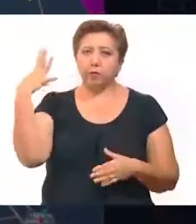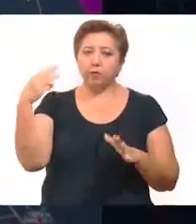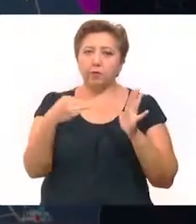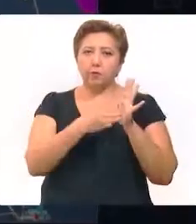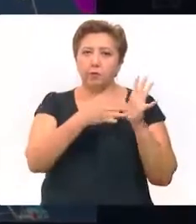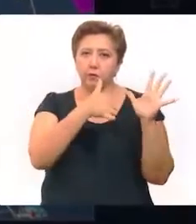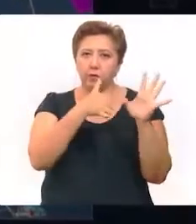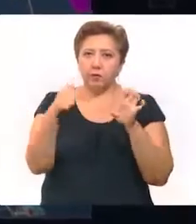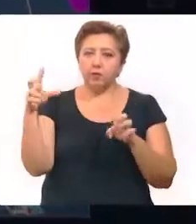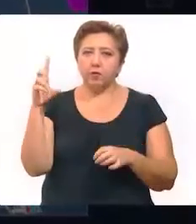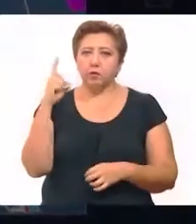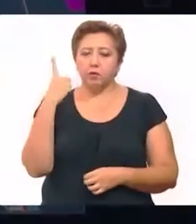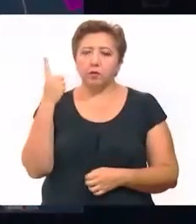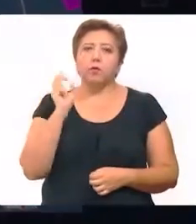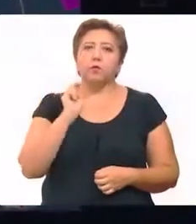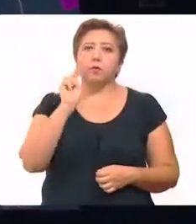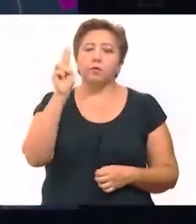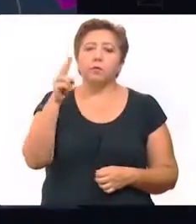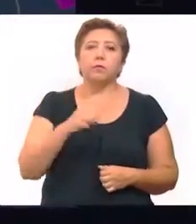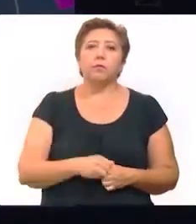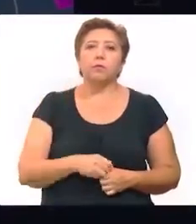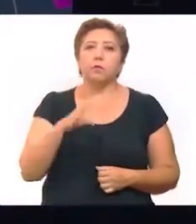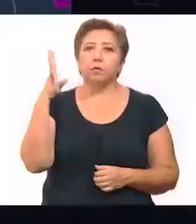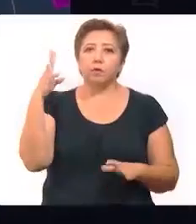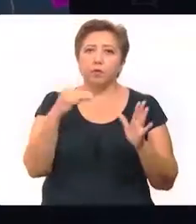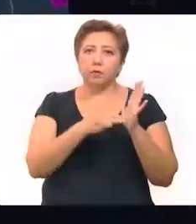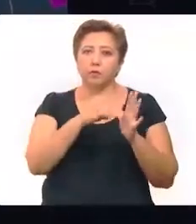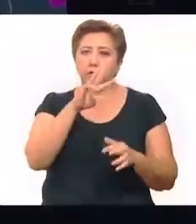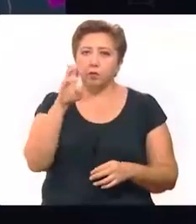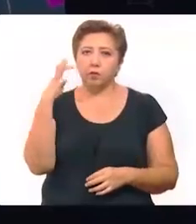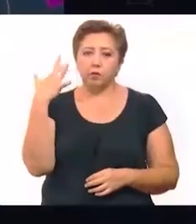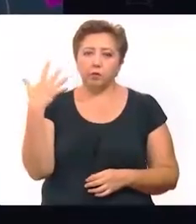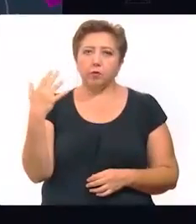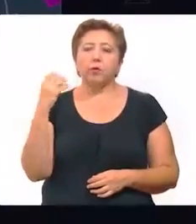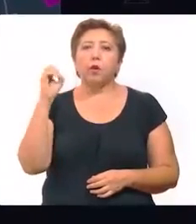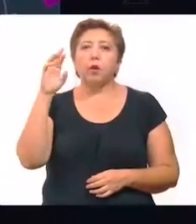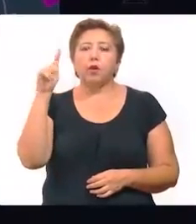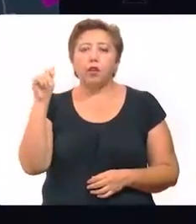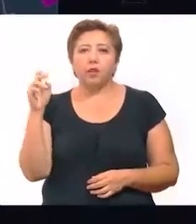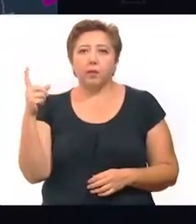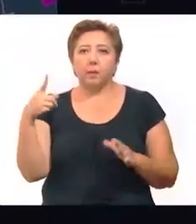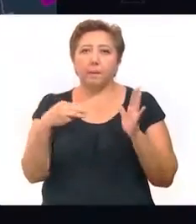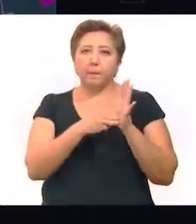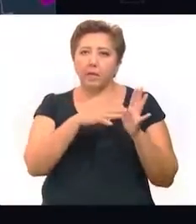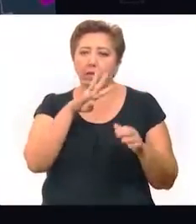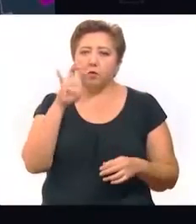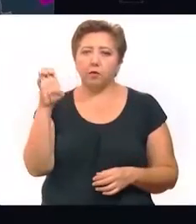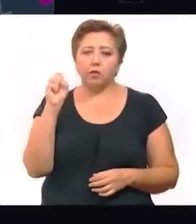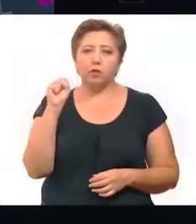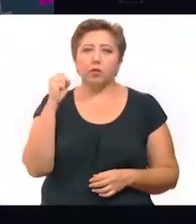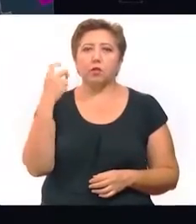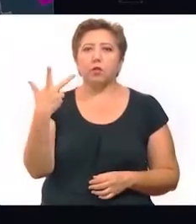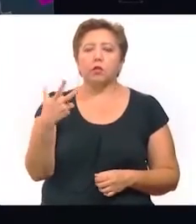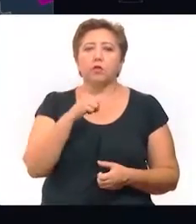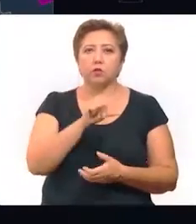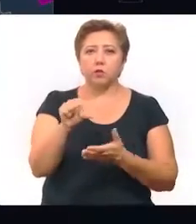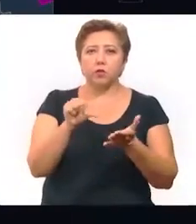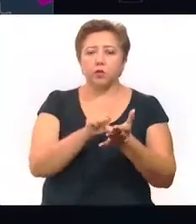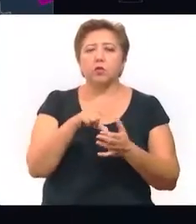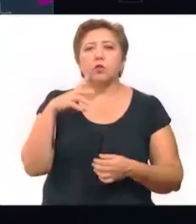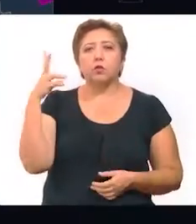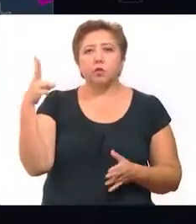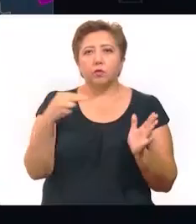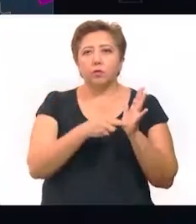4,631 en la zona norte, 4,350 en la zona oriente, 1,468 en la zona centro,